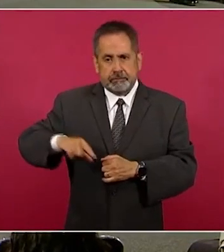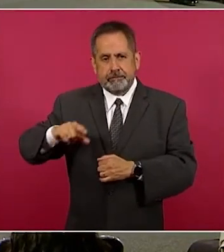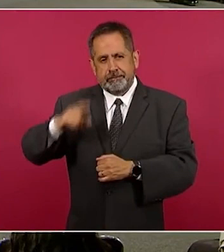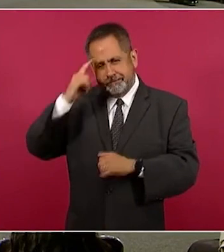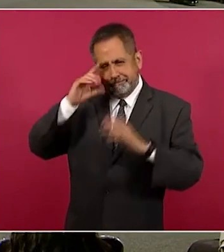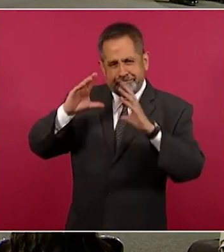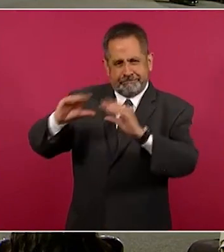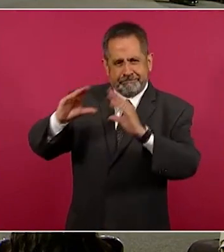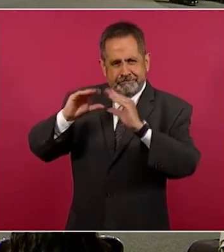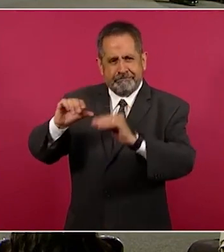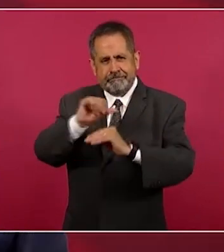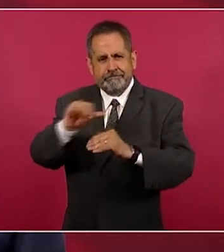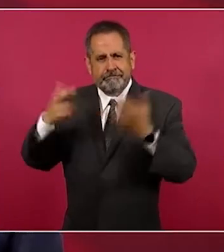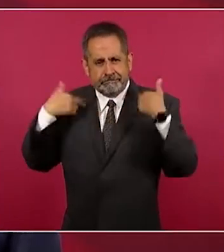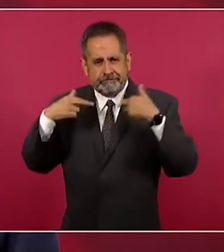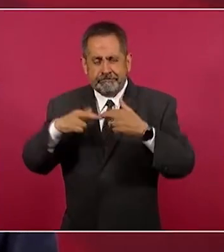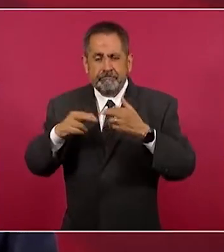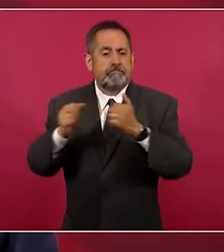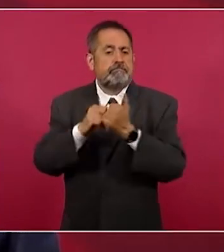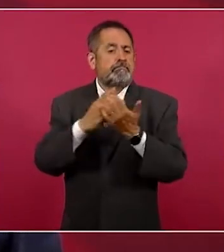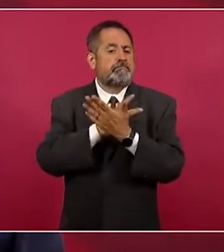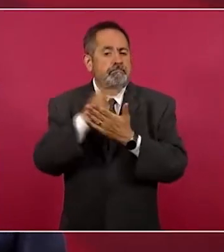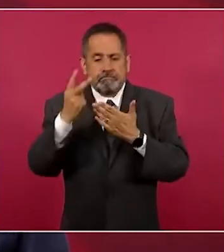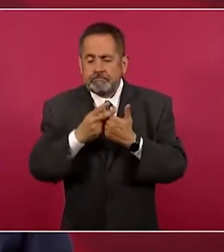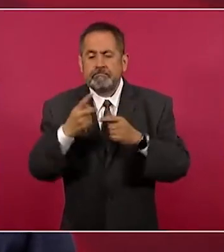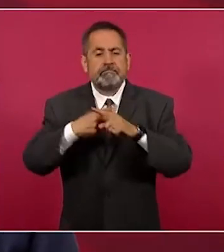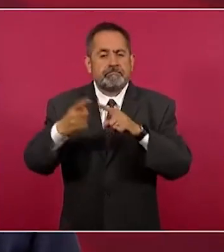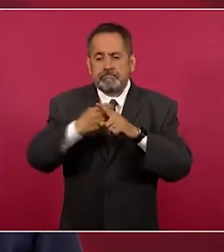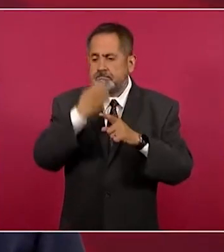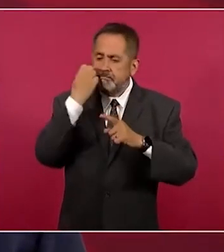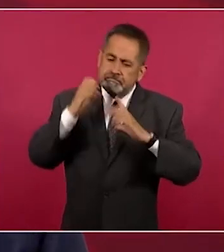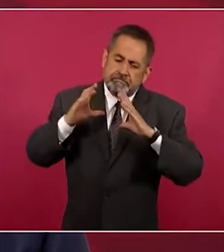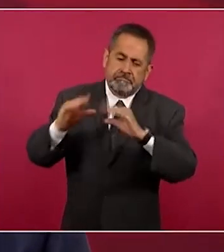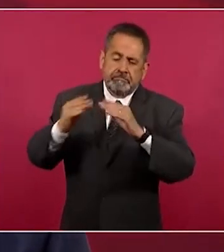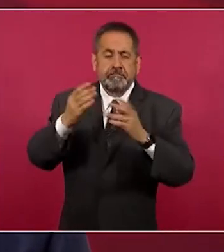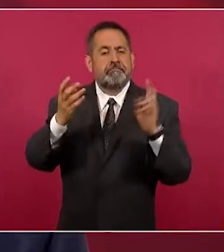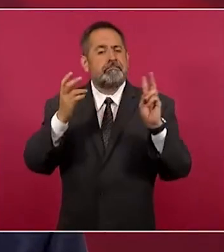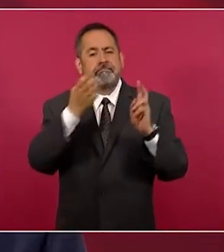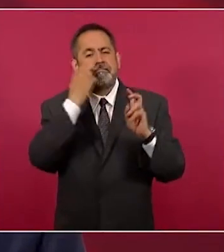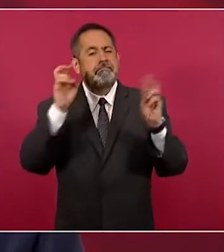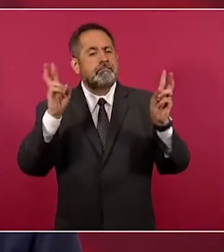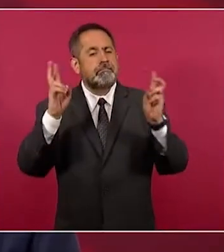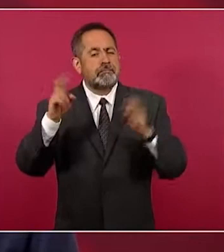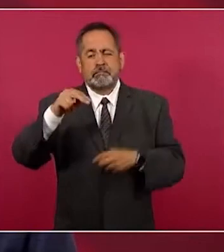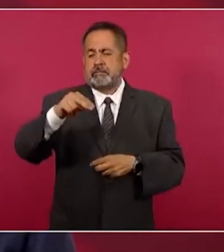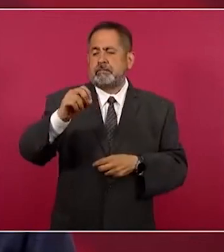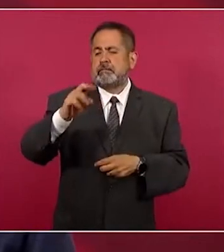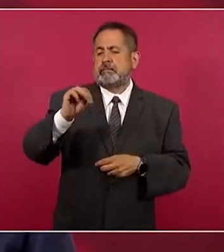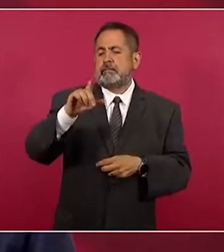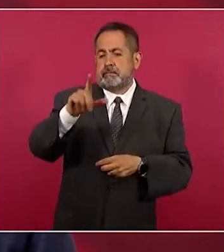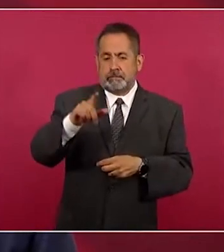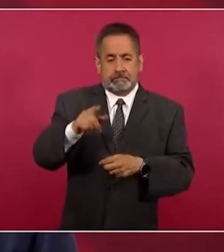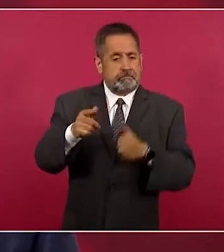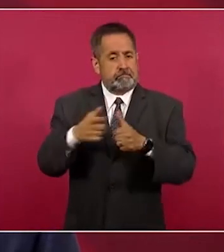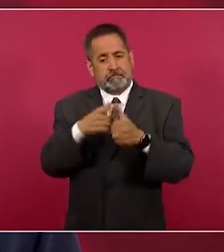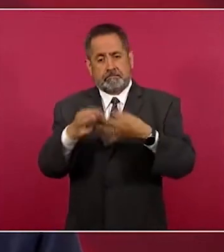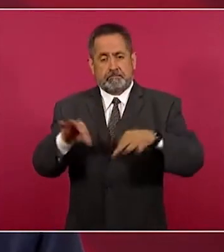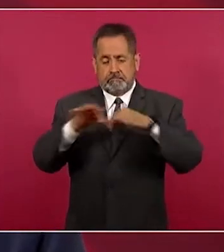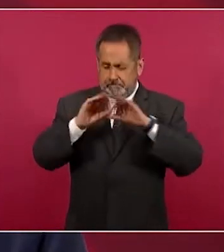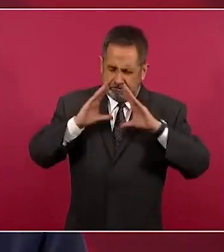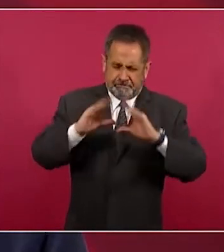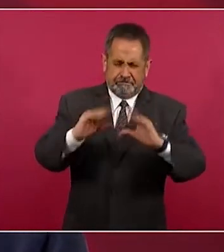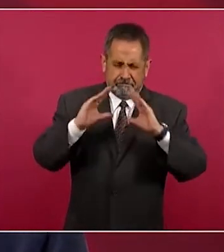docente a través de planes y programas de las escuelas normales que damos prioridad en la prelación para los